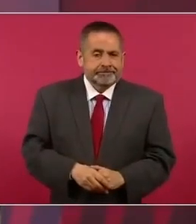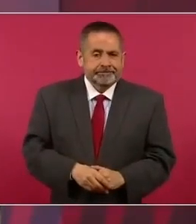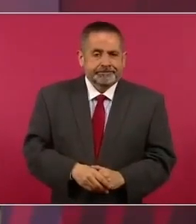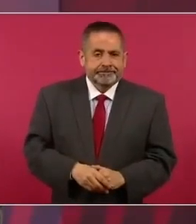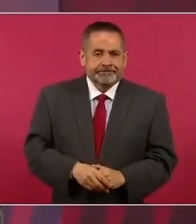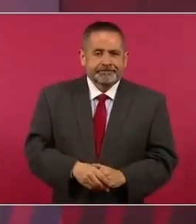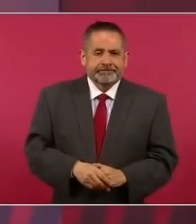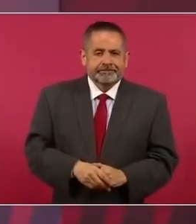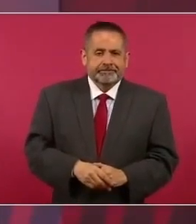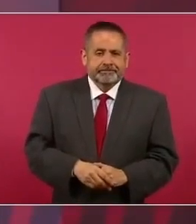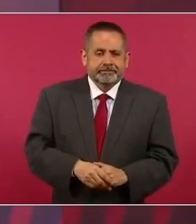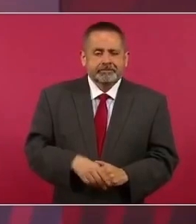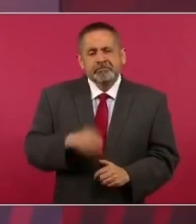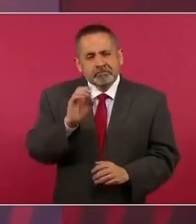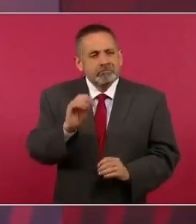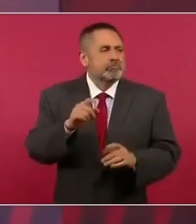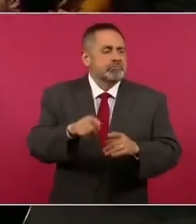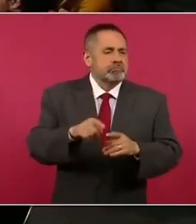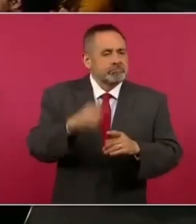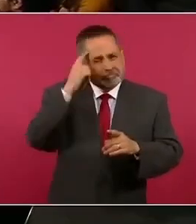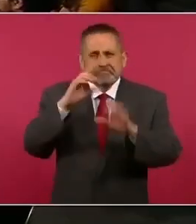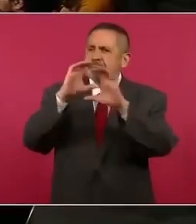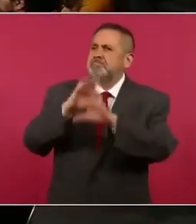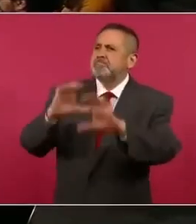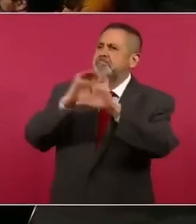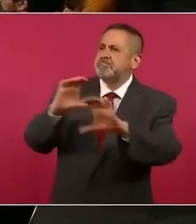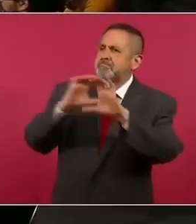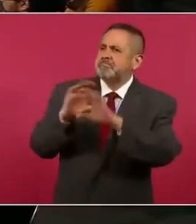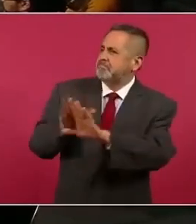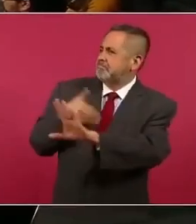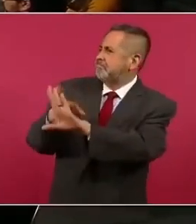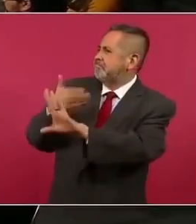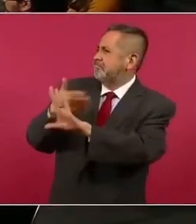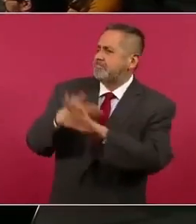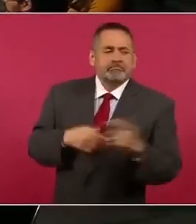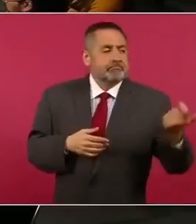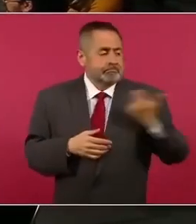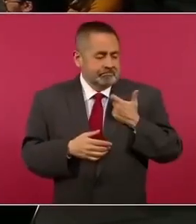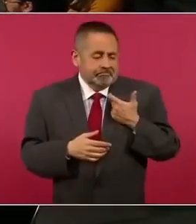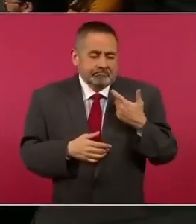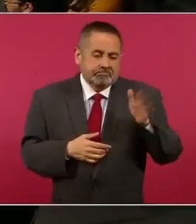una canción la puede hacer un compositor aunque no le guste